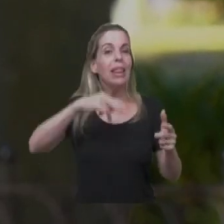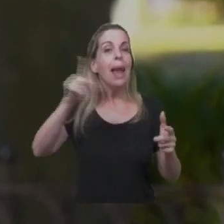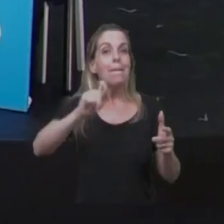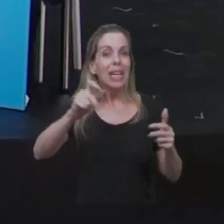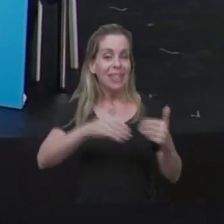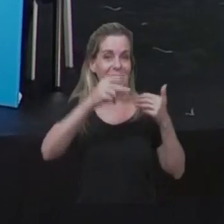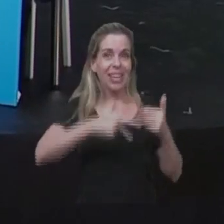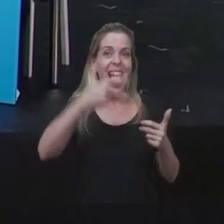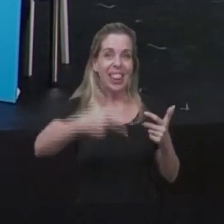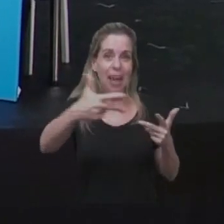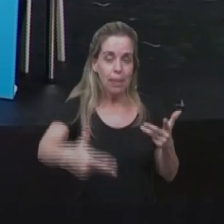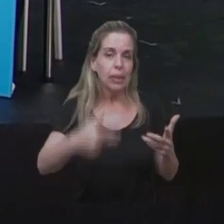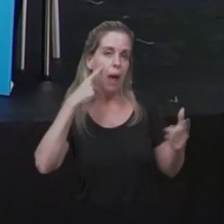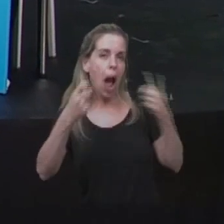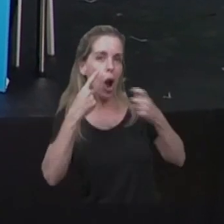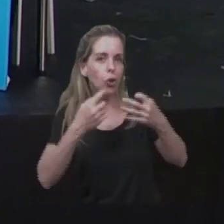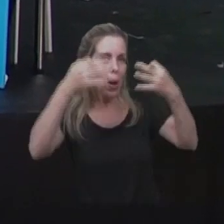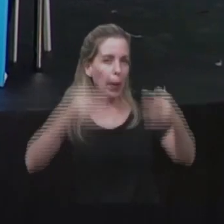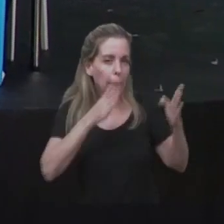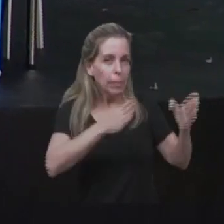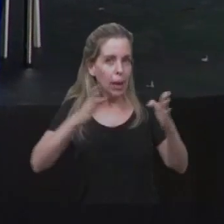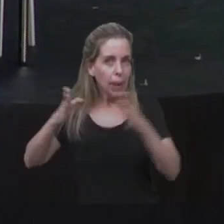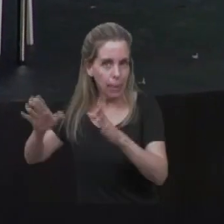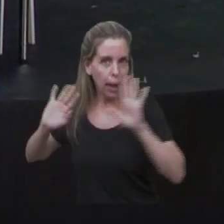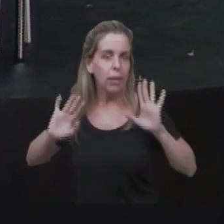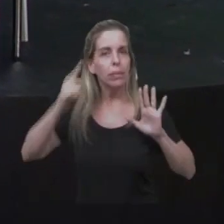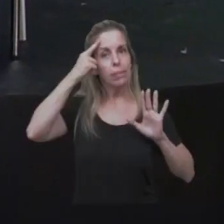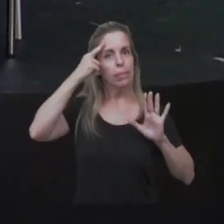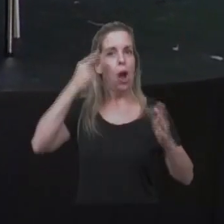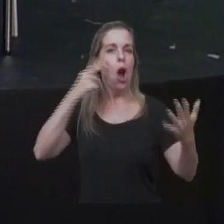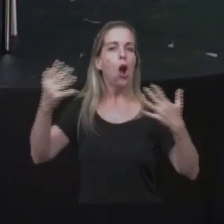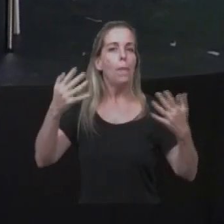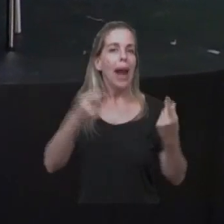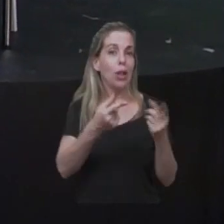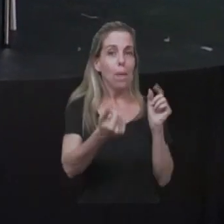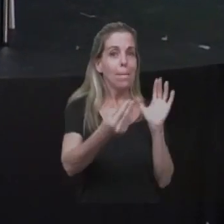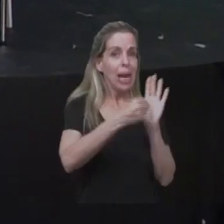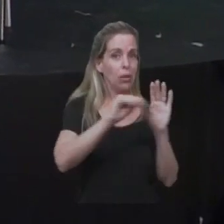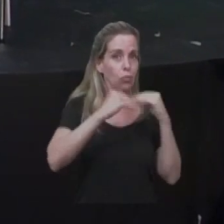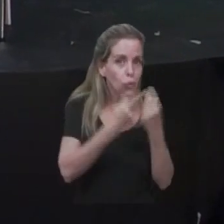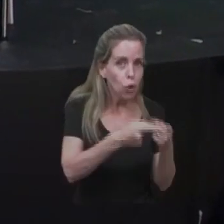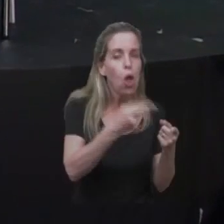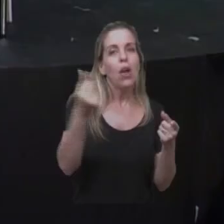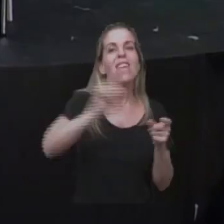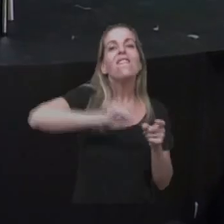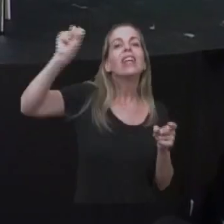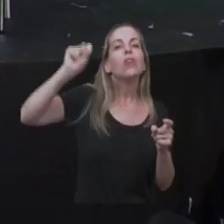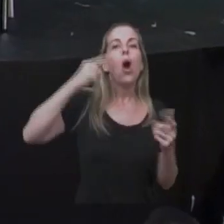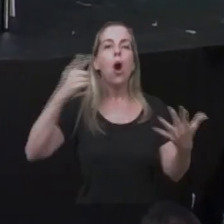corrección por debajo de la expectativa inflacionaria para que cumpla su rol de amortiguador,